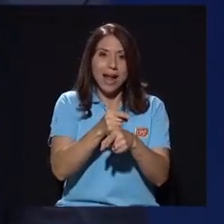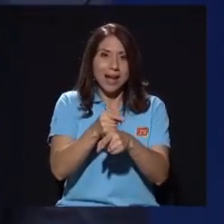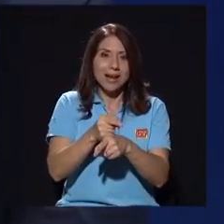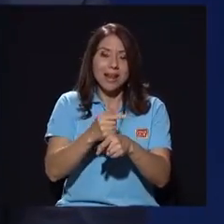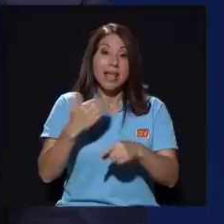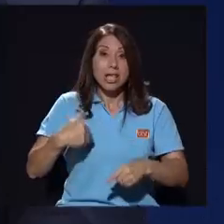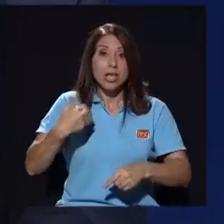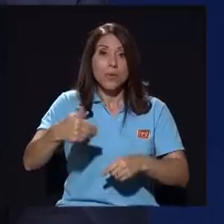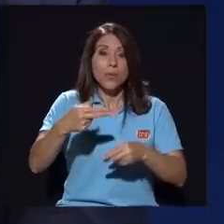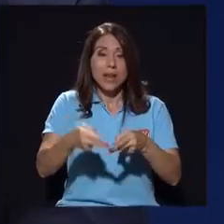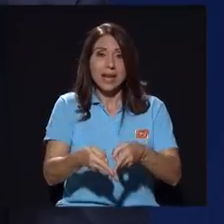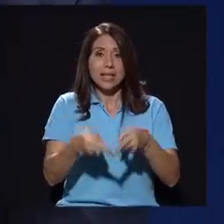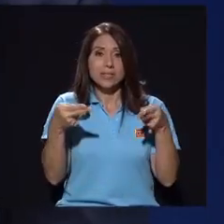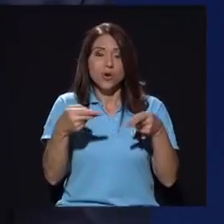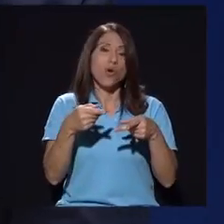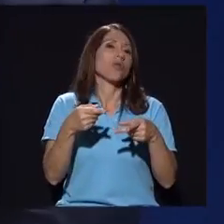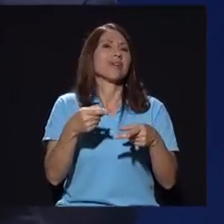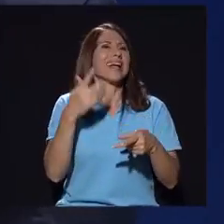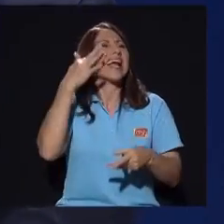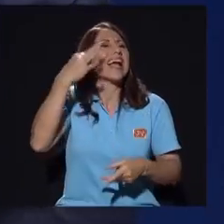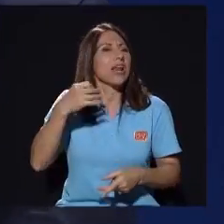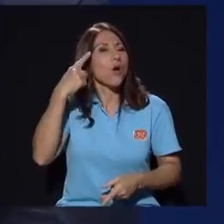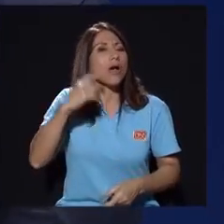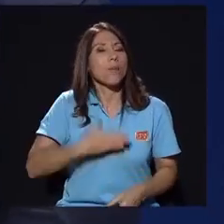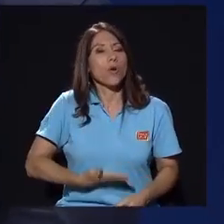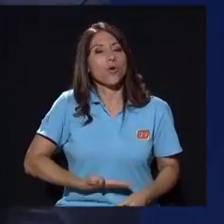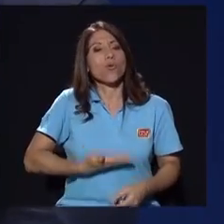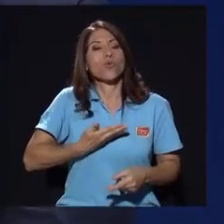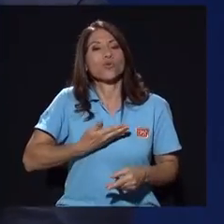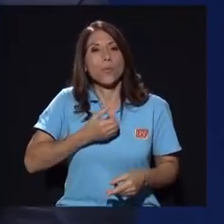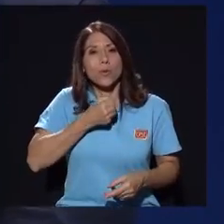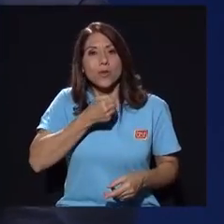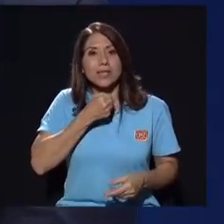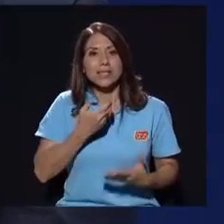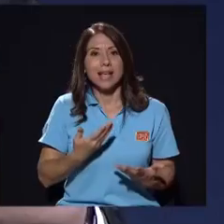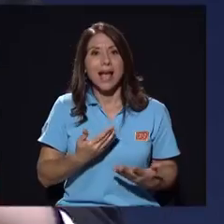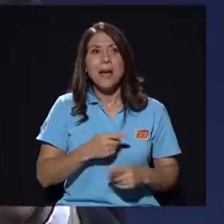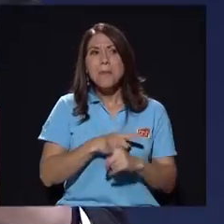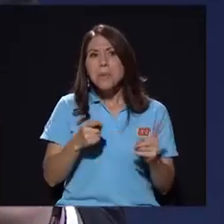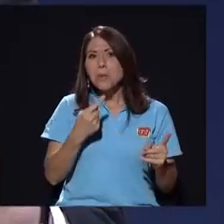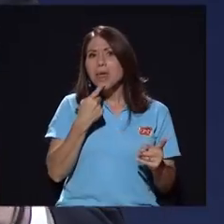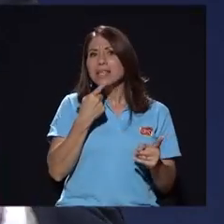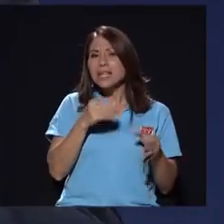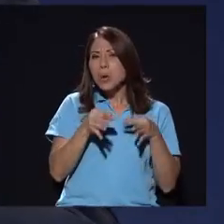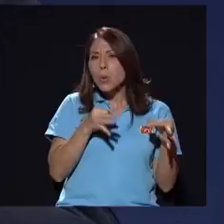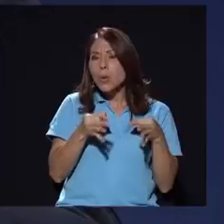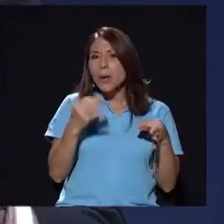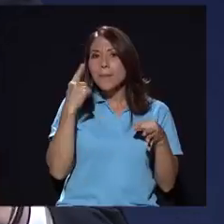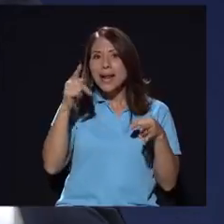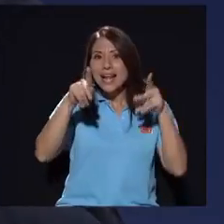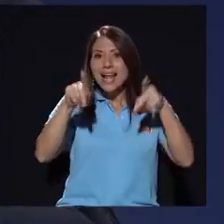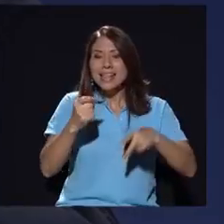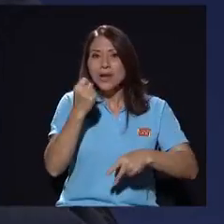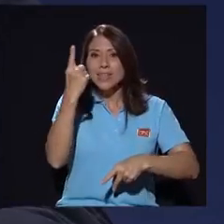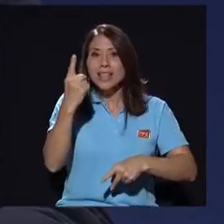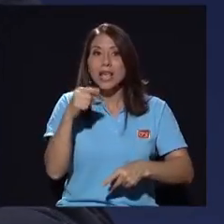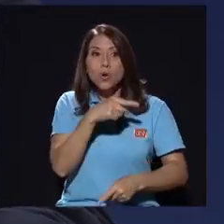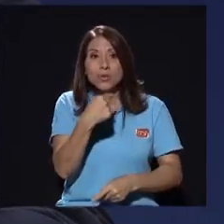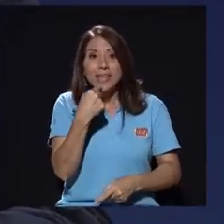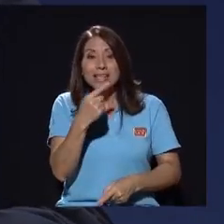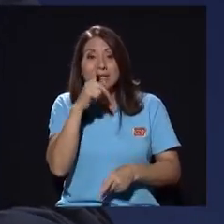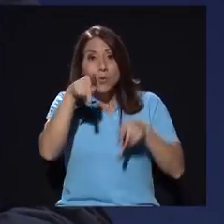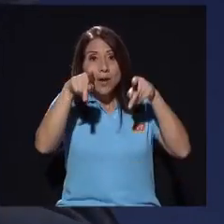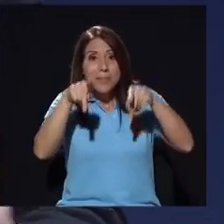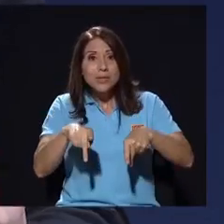corrigió su yo creo que por orgullo periodístico porque es imposible para que la gente lo entienda porque lo que se refiere es que a un